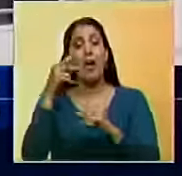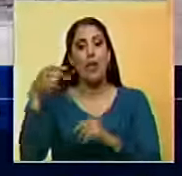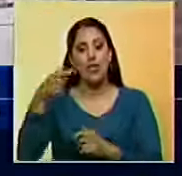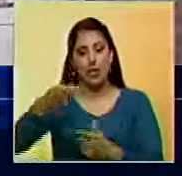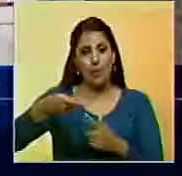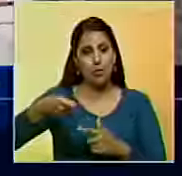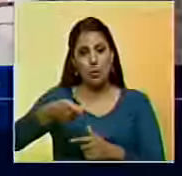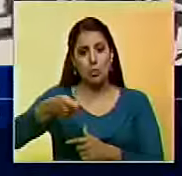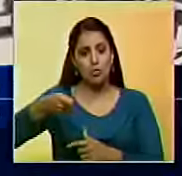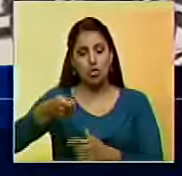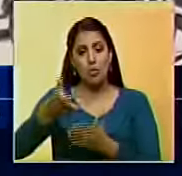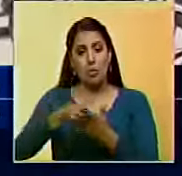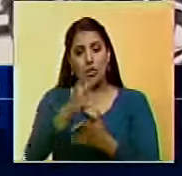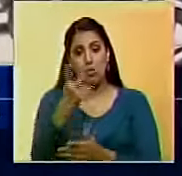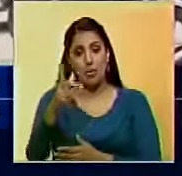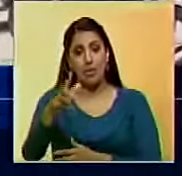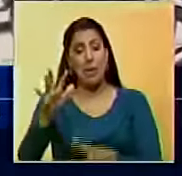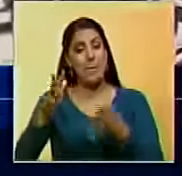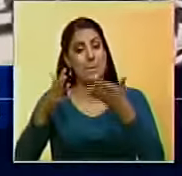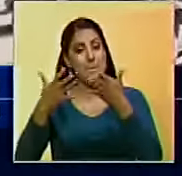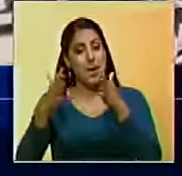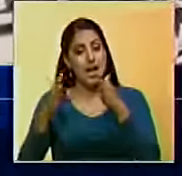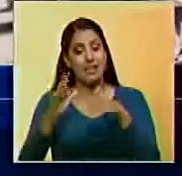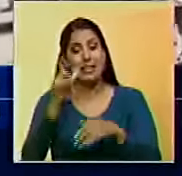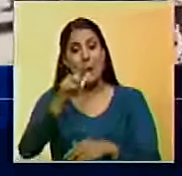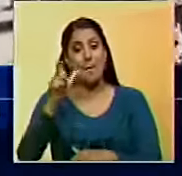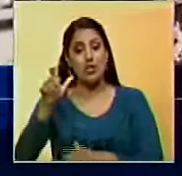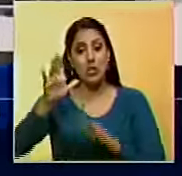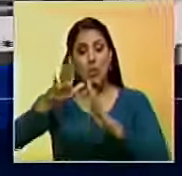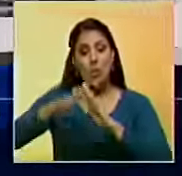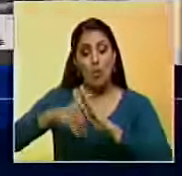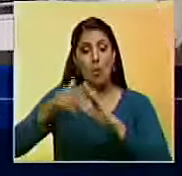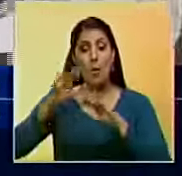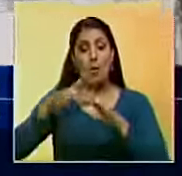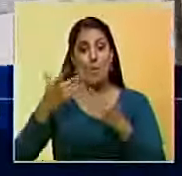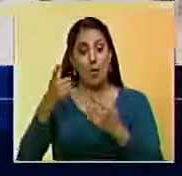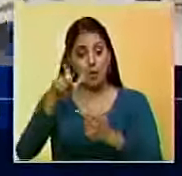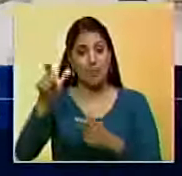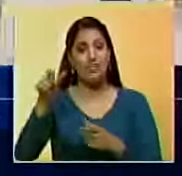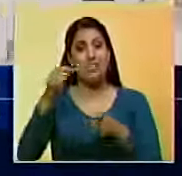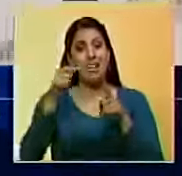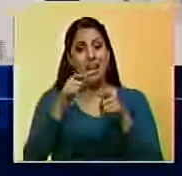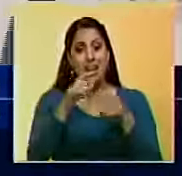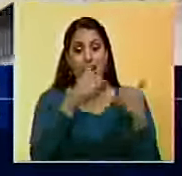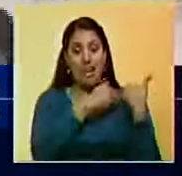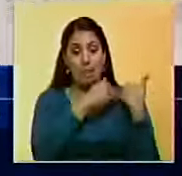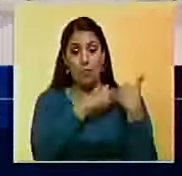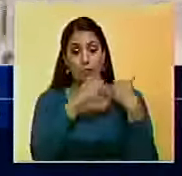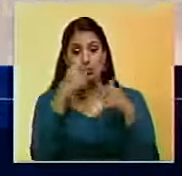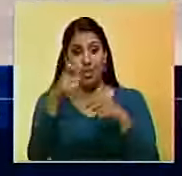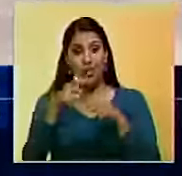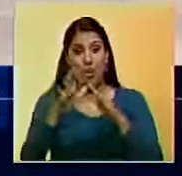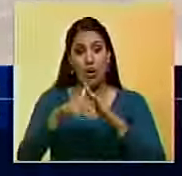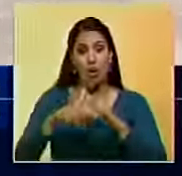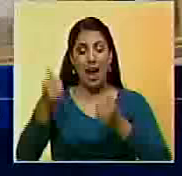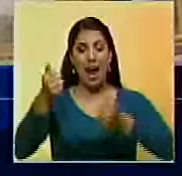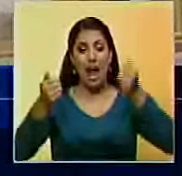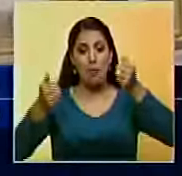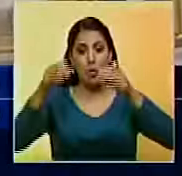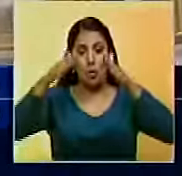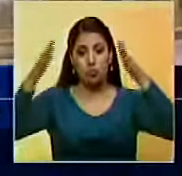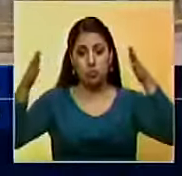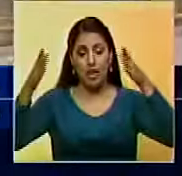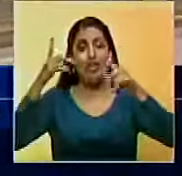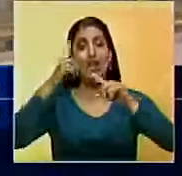arma blanca. Hasta ahora, la hipótesis que cobra mayor fuerza es el robo, debido a que, según los vecinos, los responsables del hecho se llevaron un camión 350